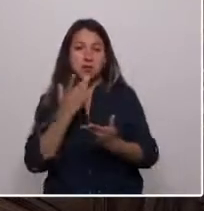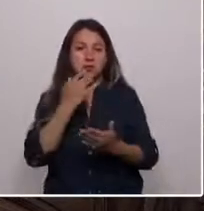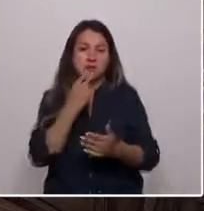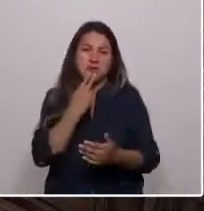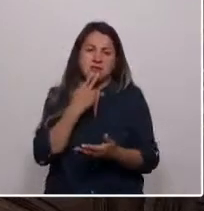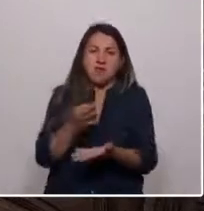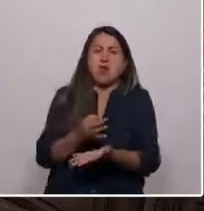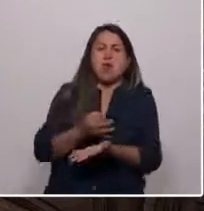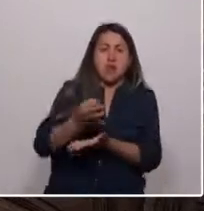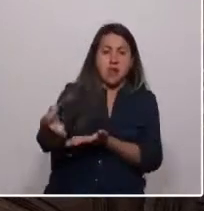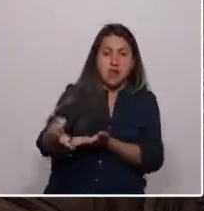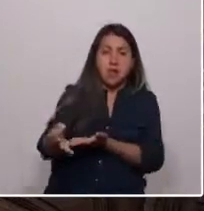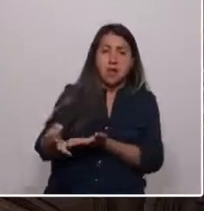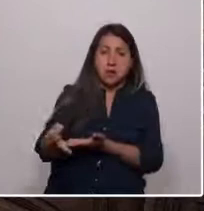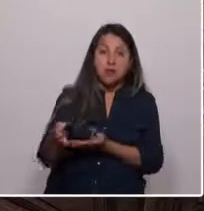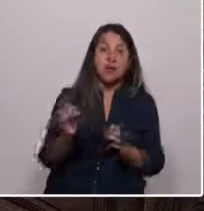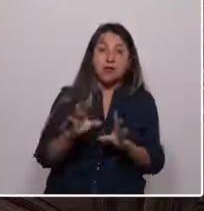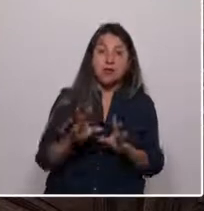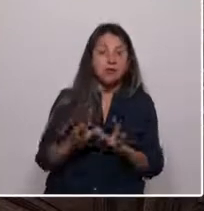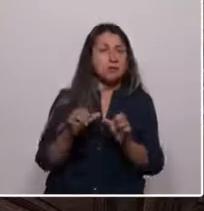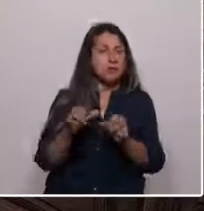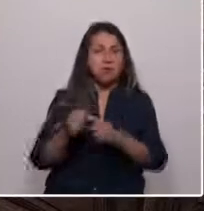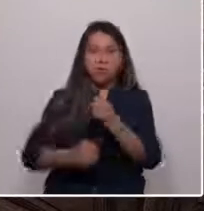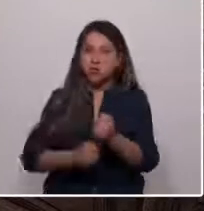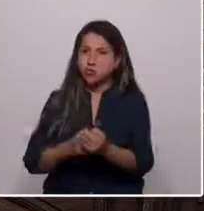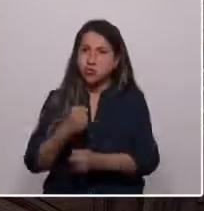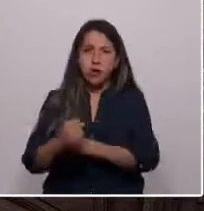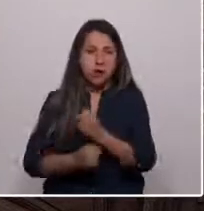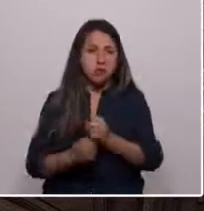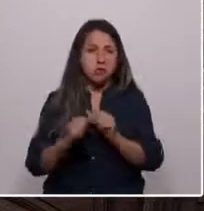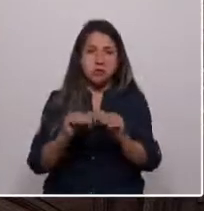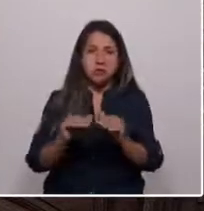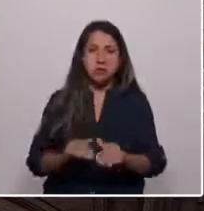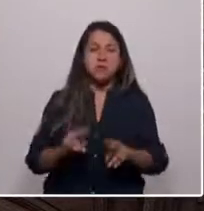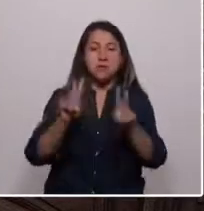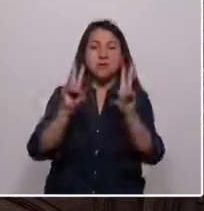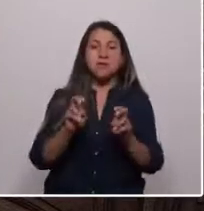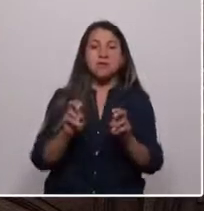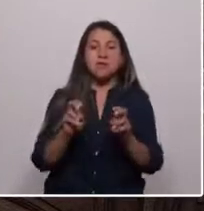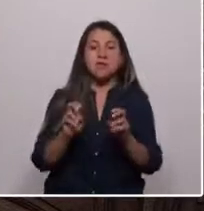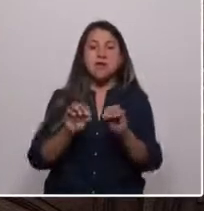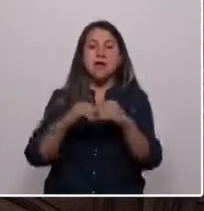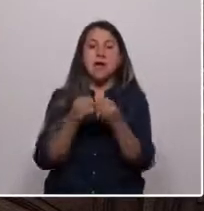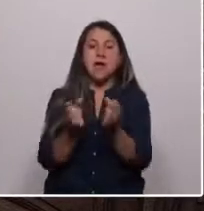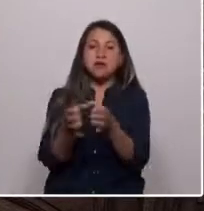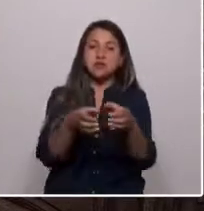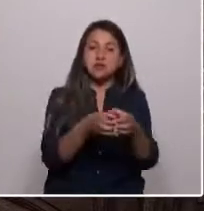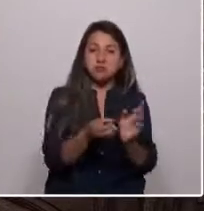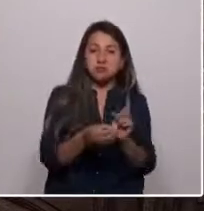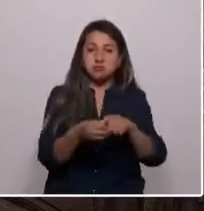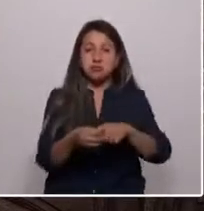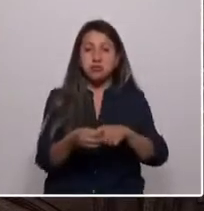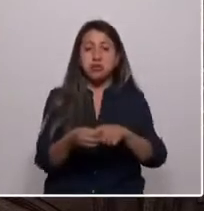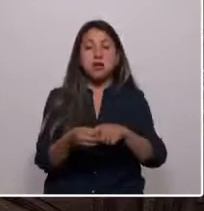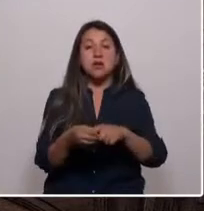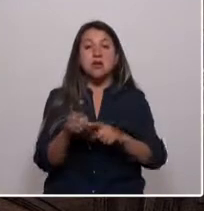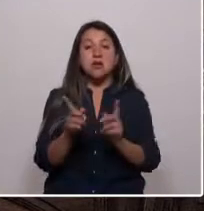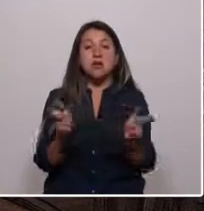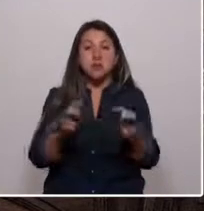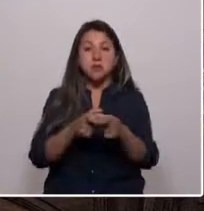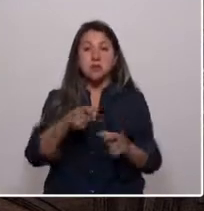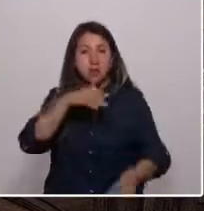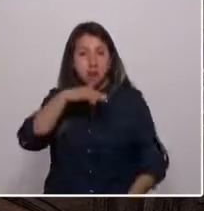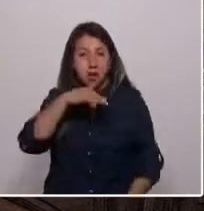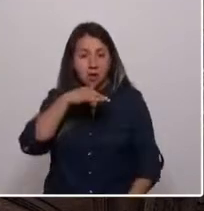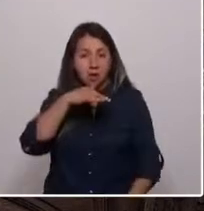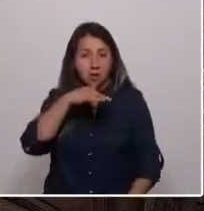civilización. Así lo vi por muchos años. Respecto de la asociatividad, tengo mucho que decir. Las cooperativas y comités de agua potable rural,